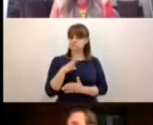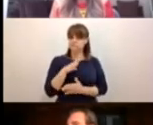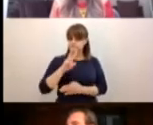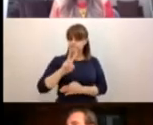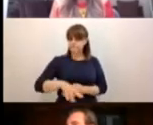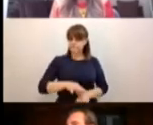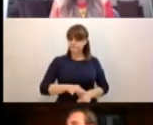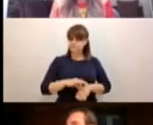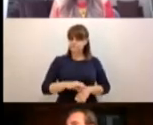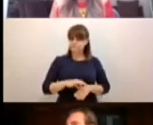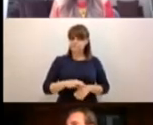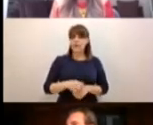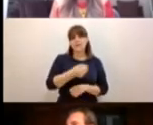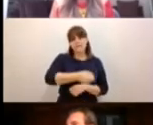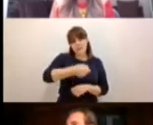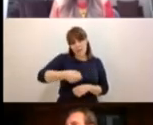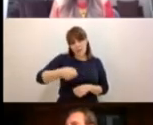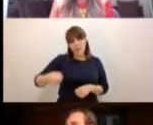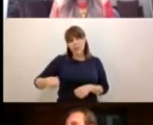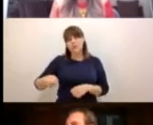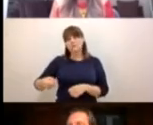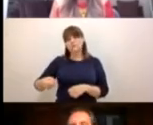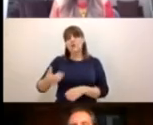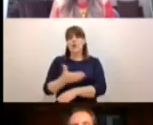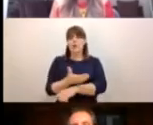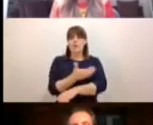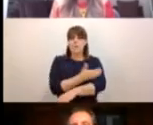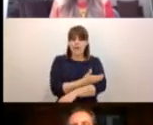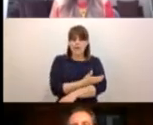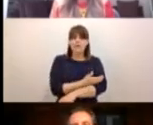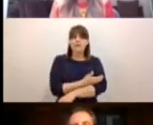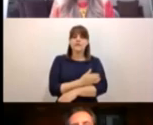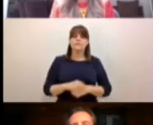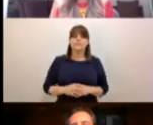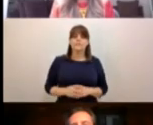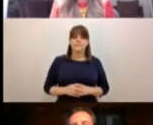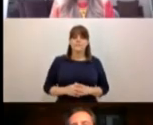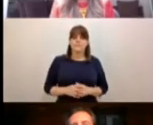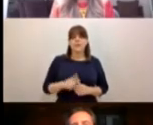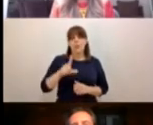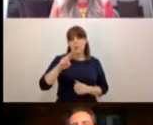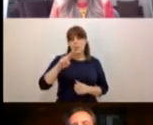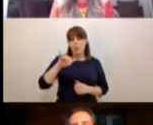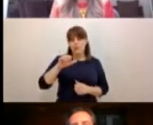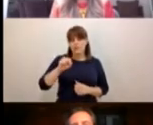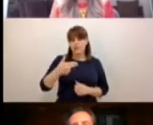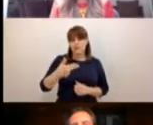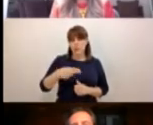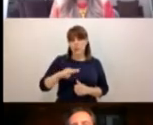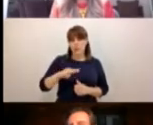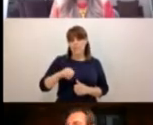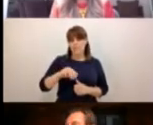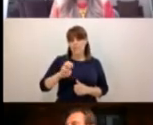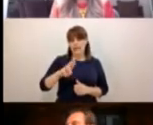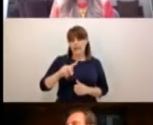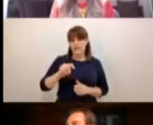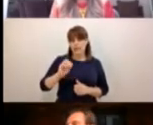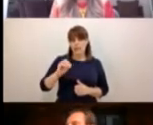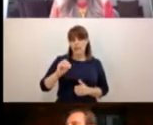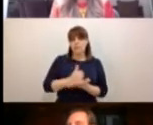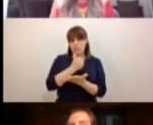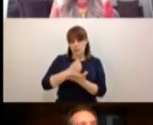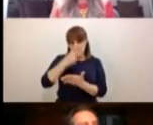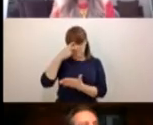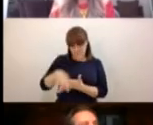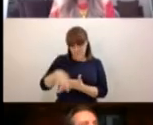Saludo afectuosamente a mis compañeros. El doctor Luis Humberto Fernández Fuentes, titular de la Autoridad Educativa Federal